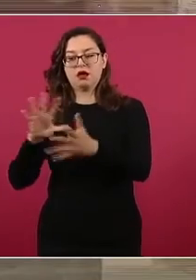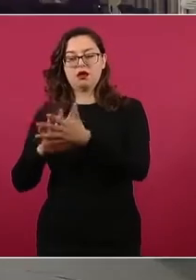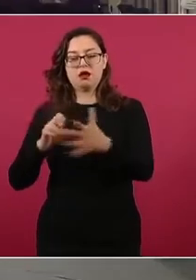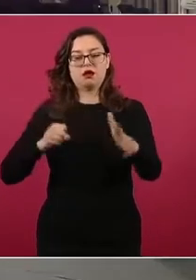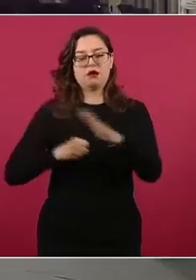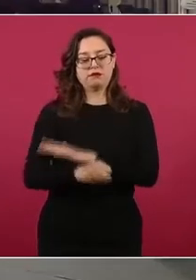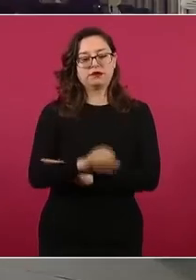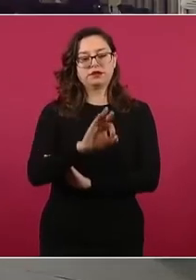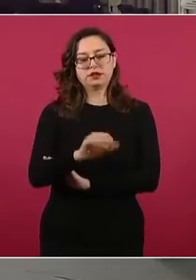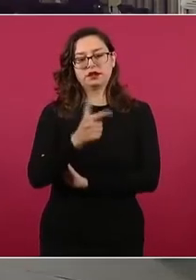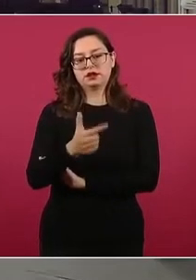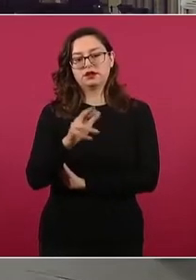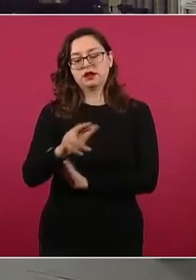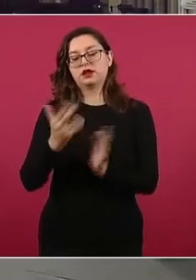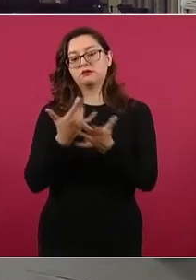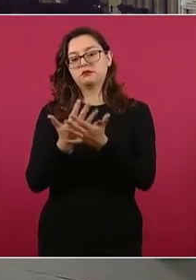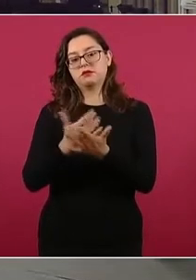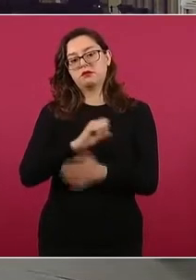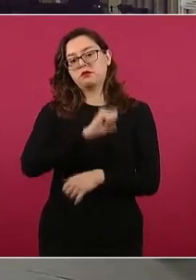Siguiente, por favor.